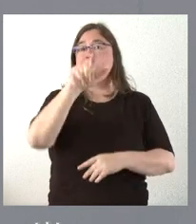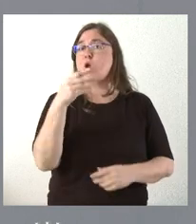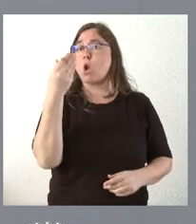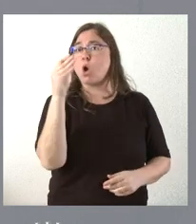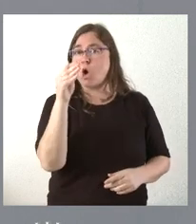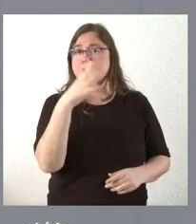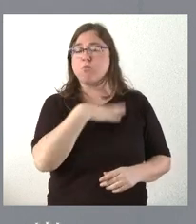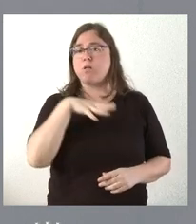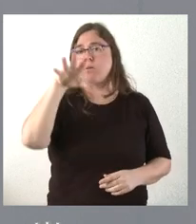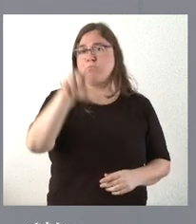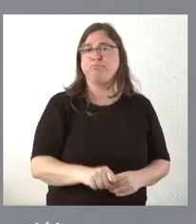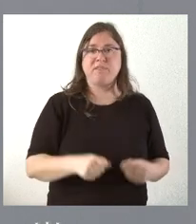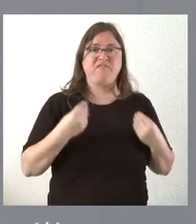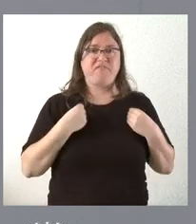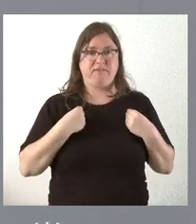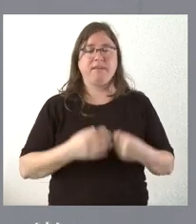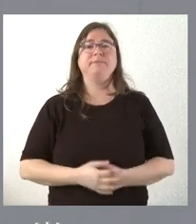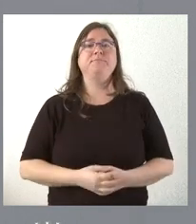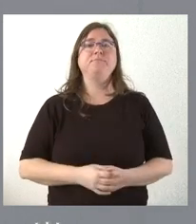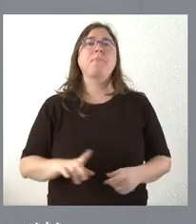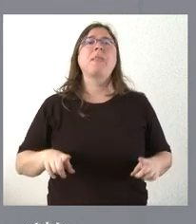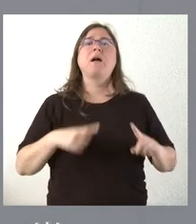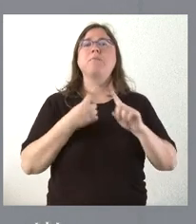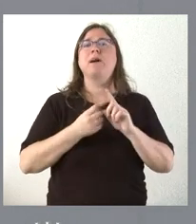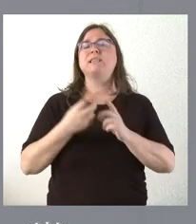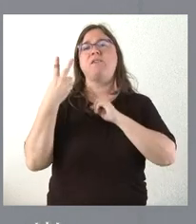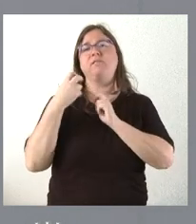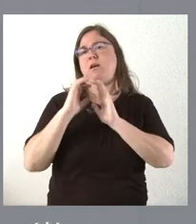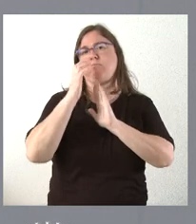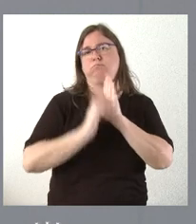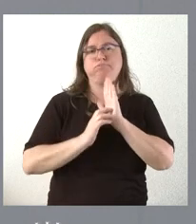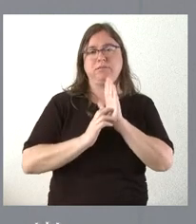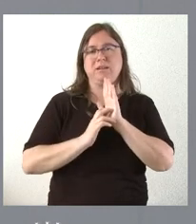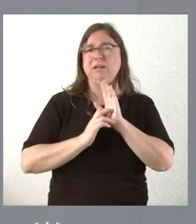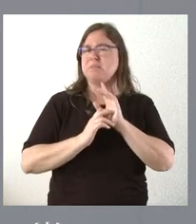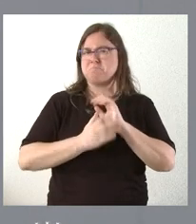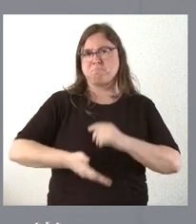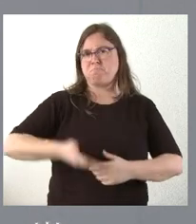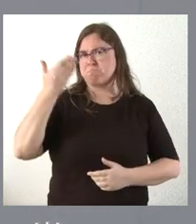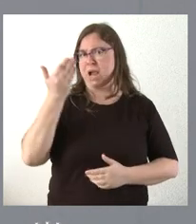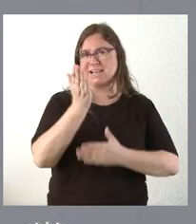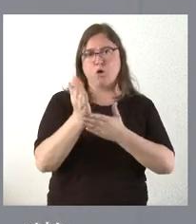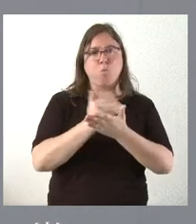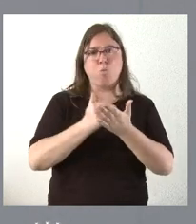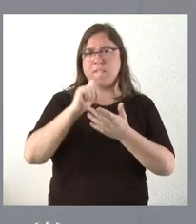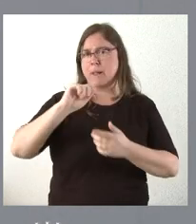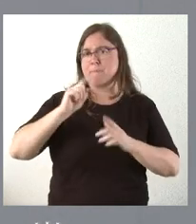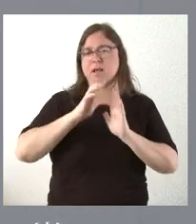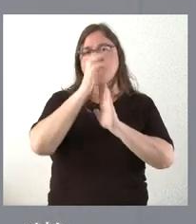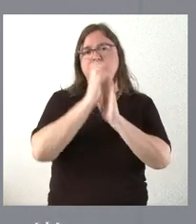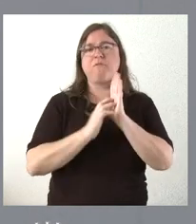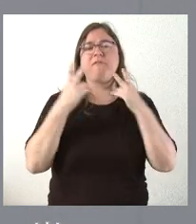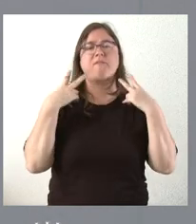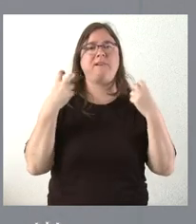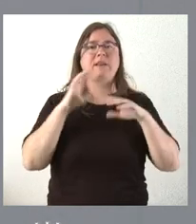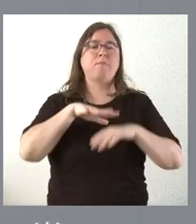adquirir viviendas. Tenemos deducciones fiscales muy relevantes. Es la comunidad autónoma con más deducciones fiscales para la adquisición de viviendas por parte